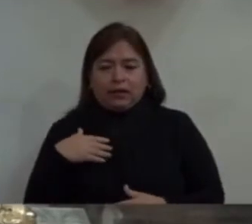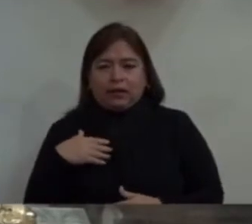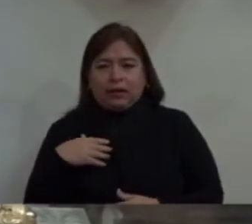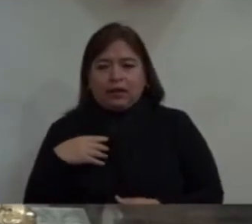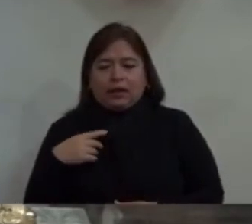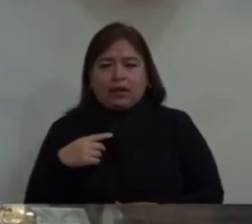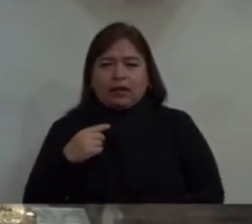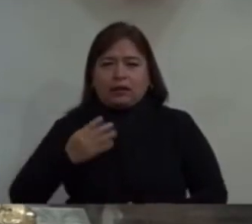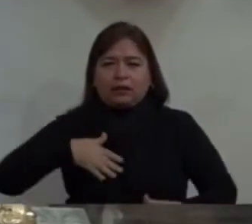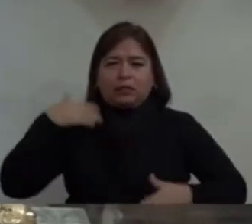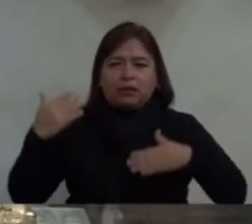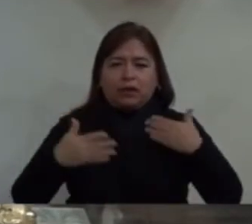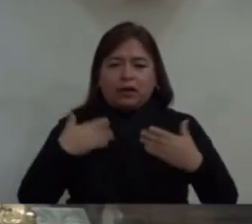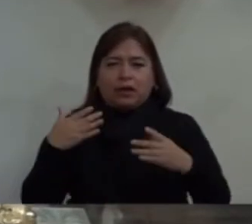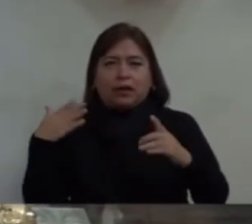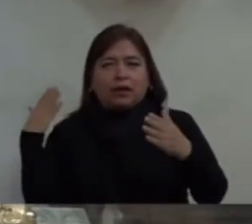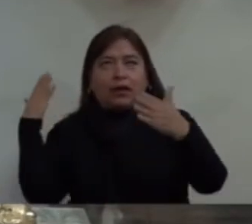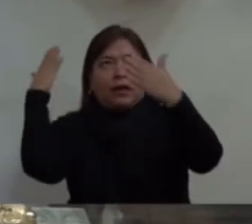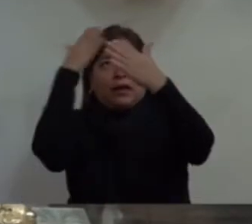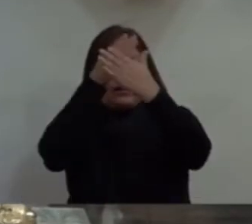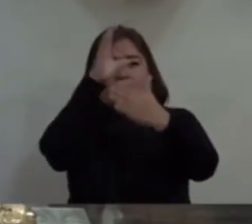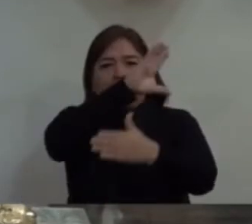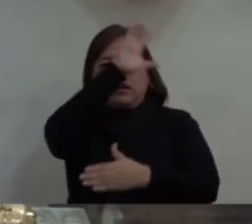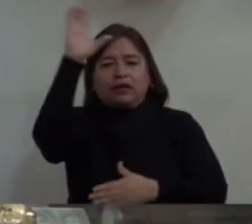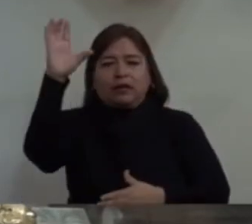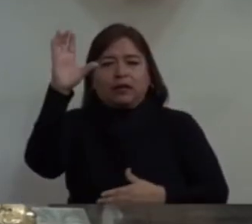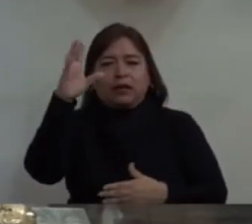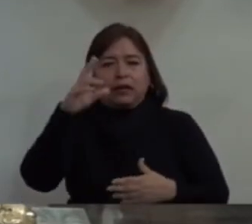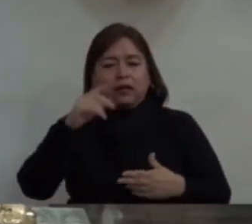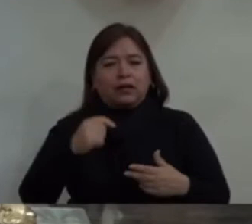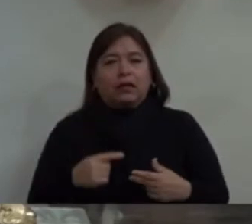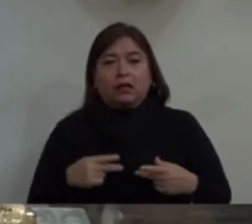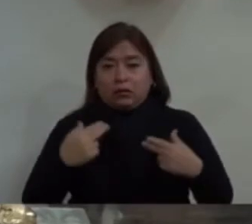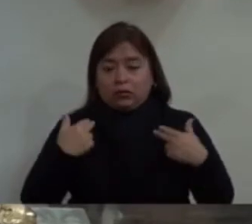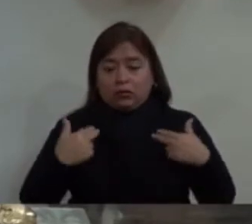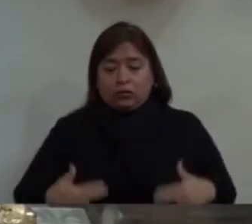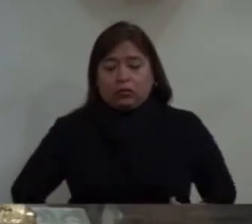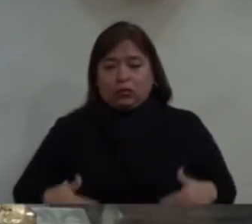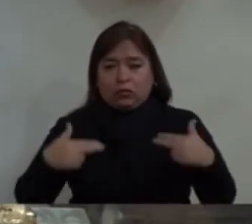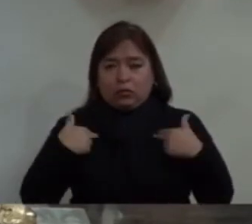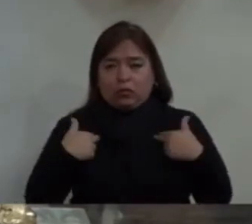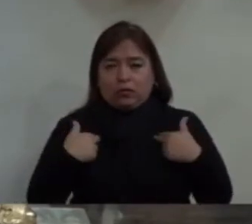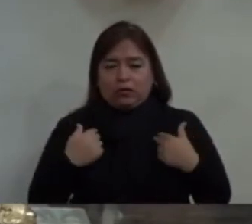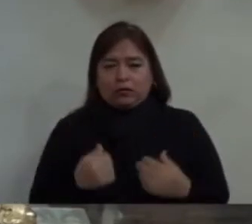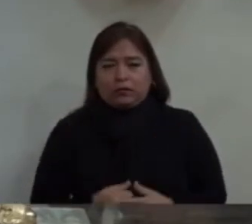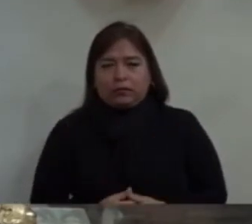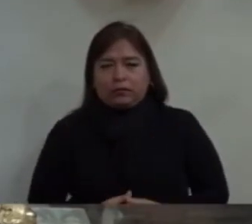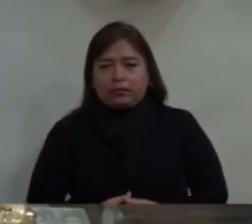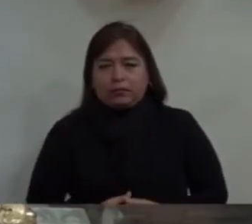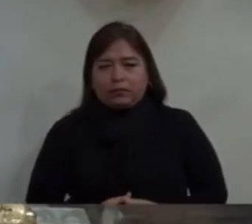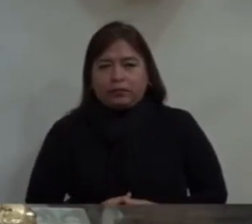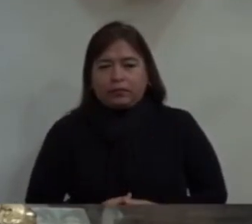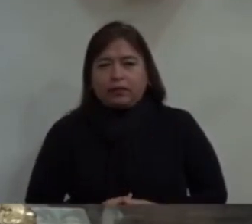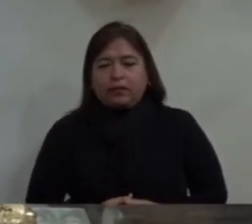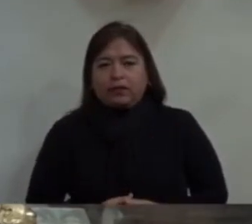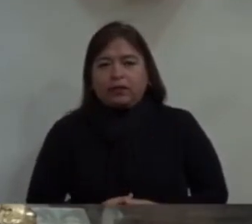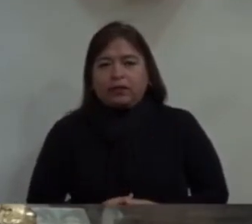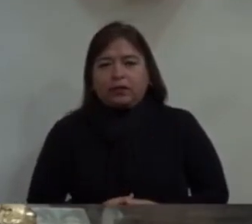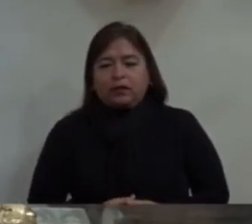humano. Y el Señor no solamente nos dio esta tierra y este cielo,